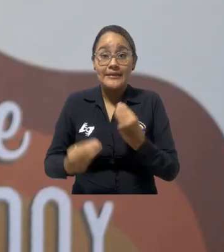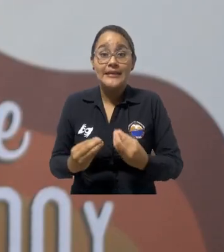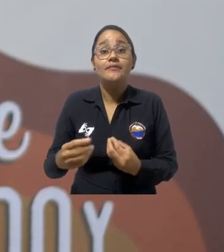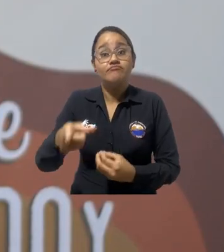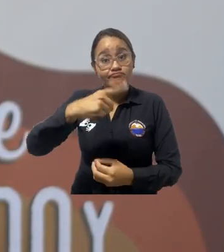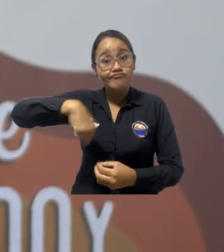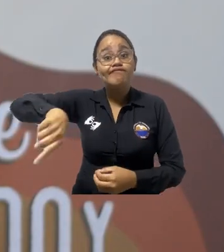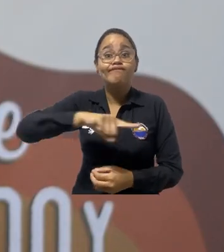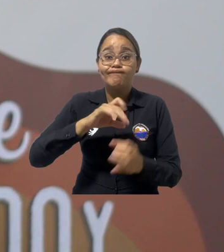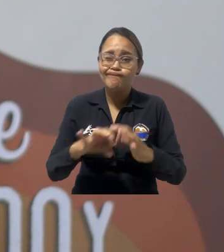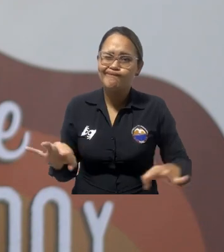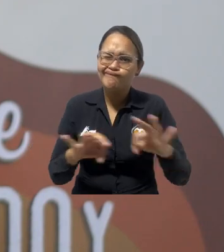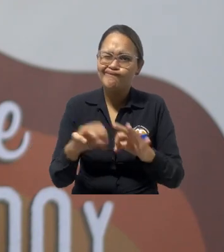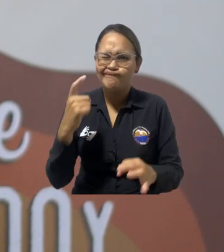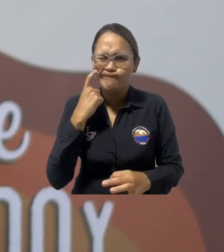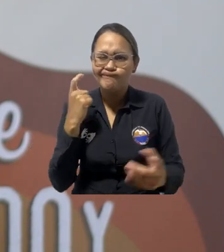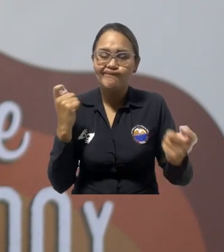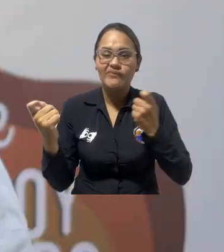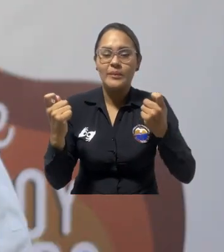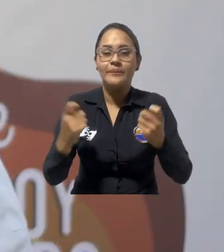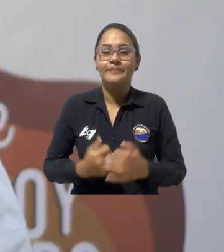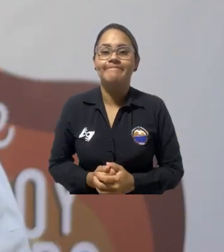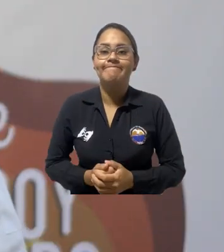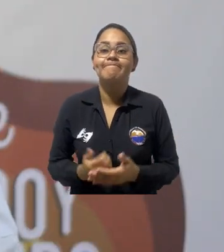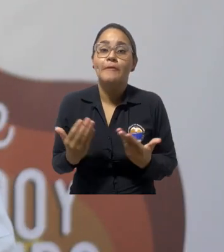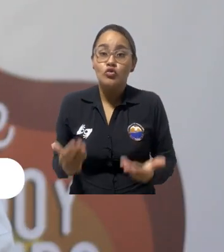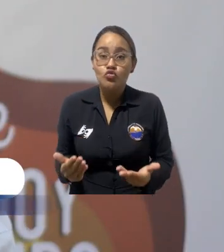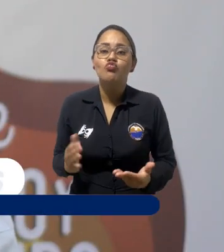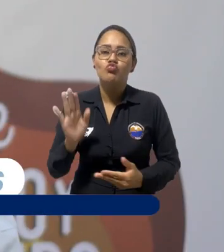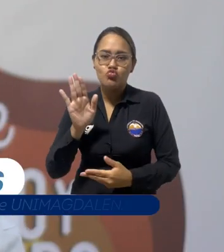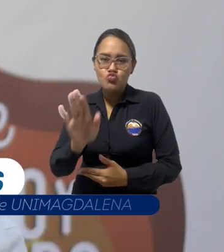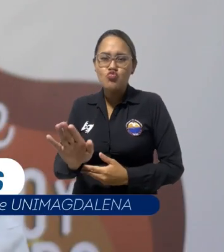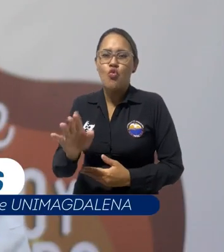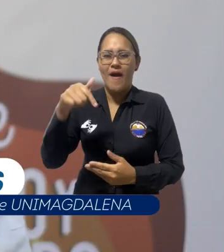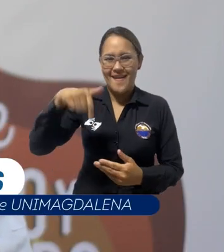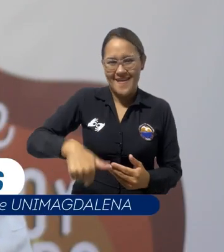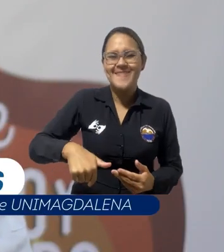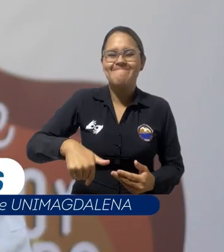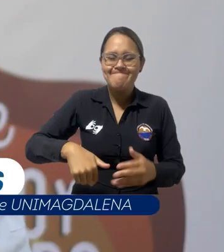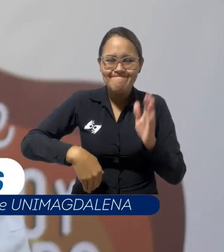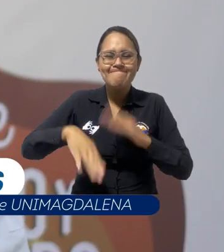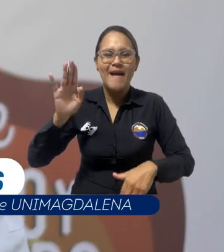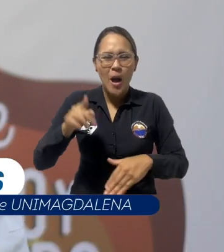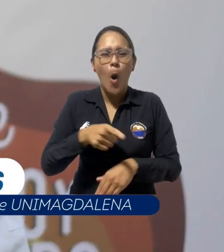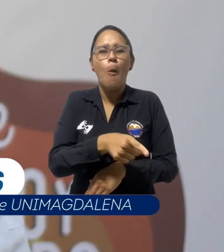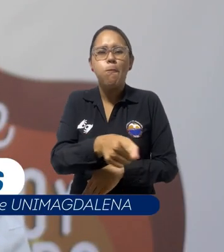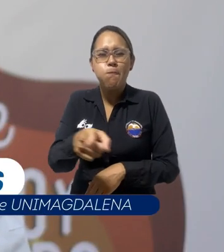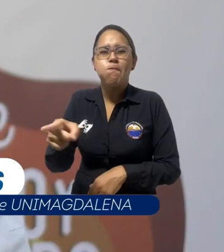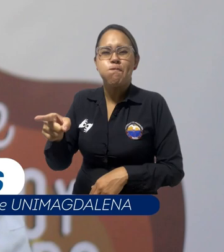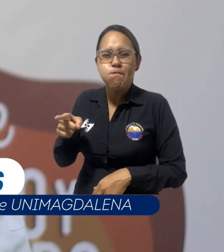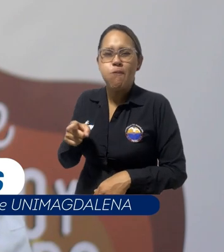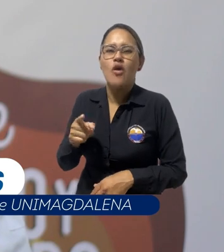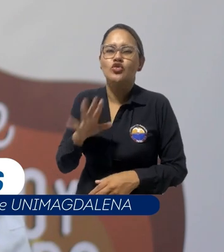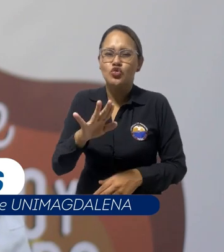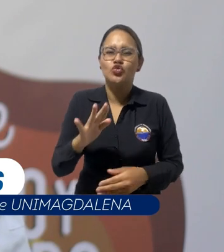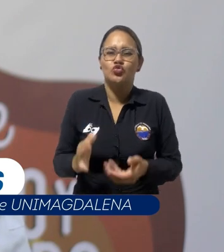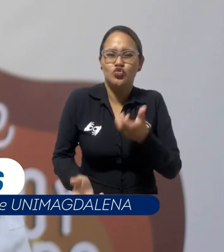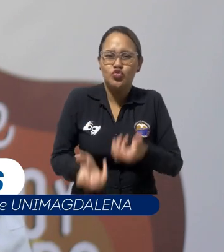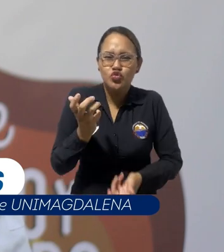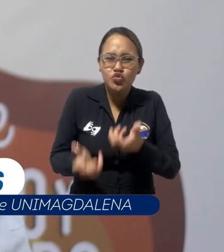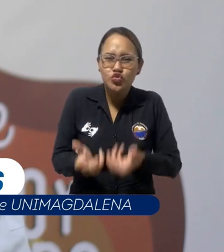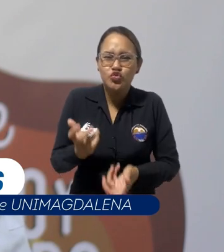en el Magdalena pues no somos ajenos a ello. La apropiación de los insumos locales en cuanto al tema de